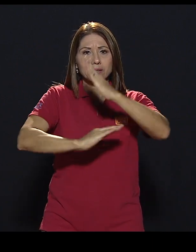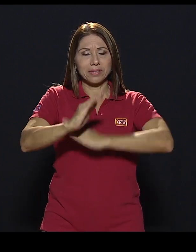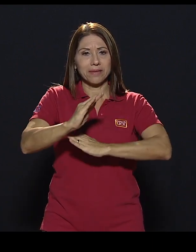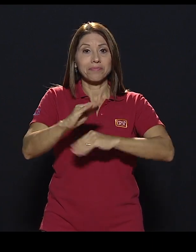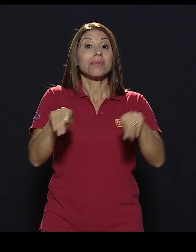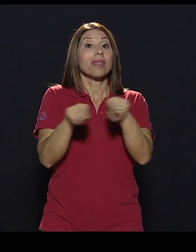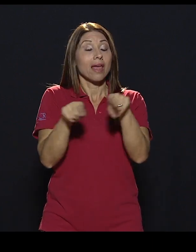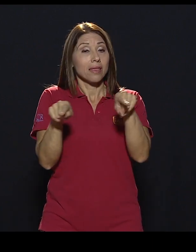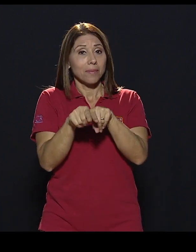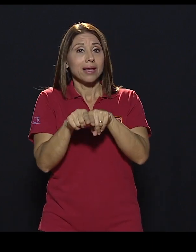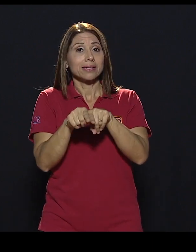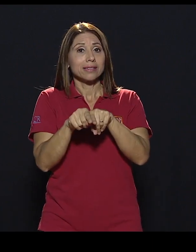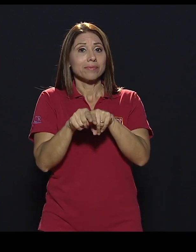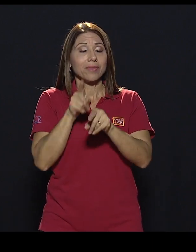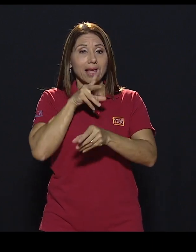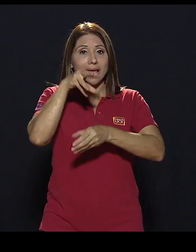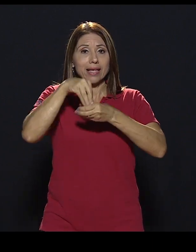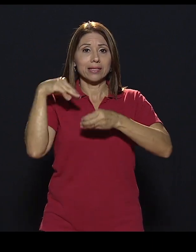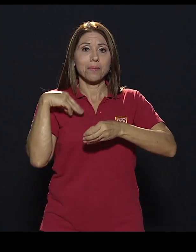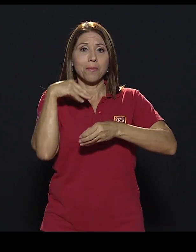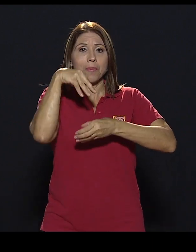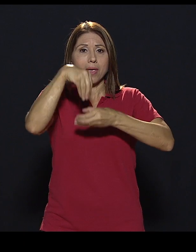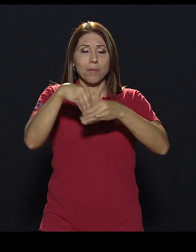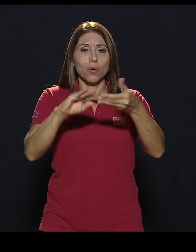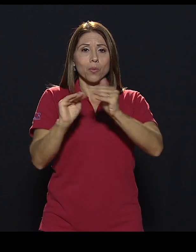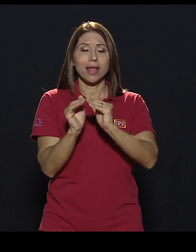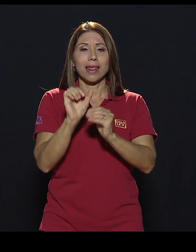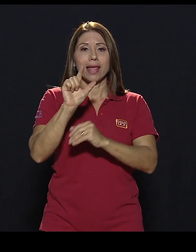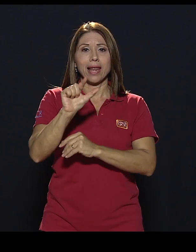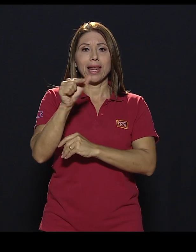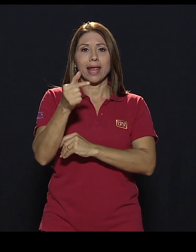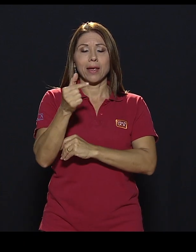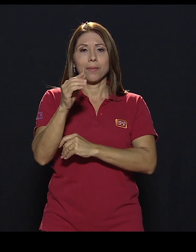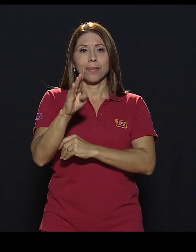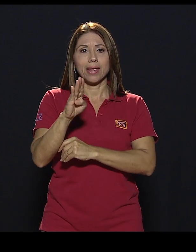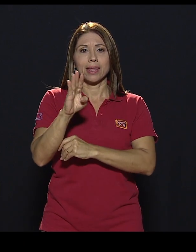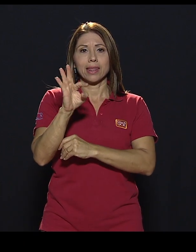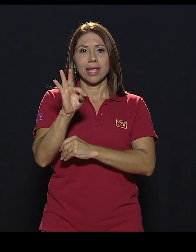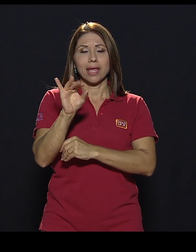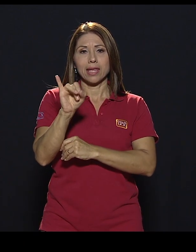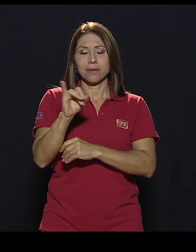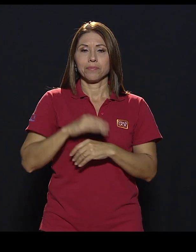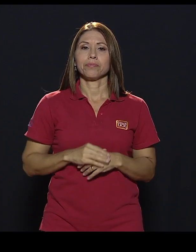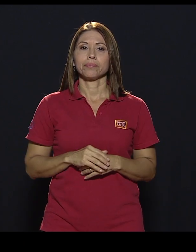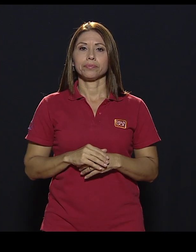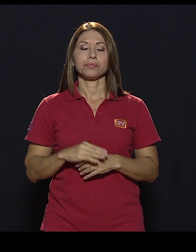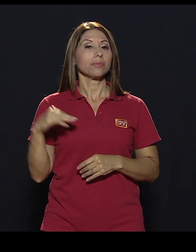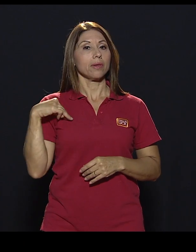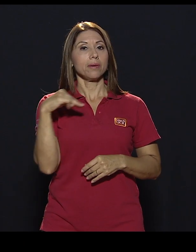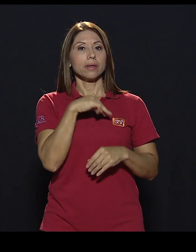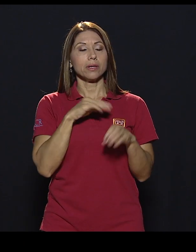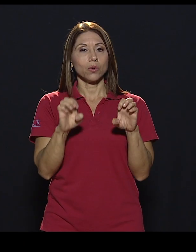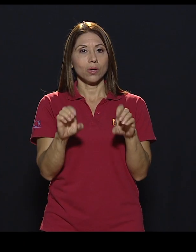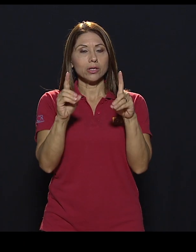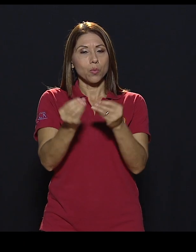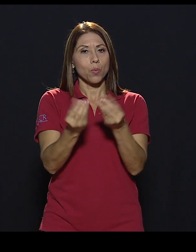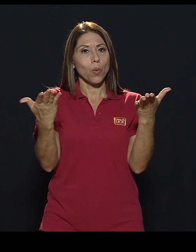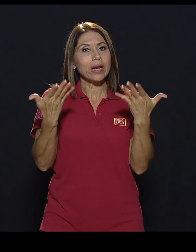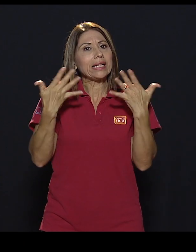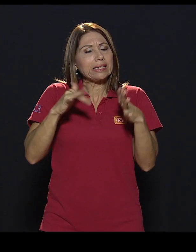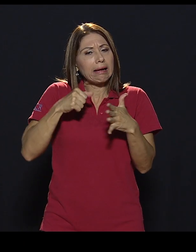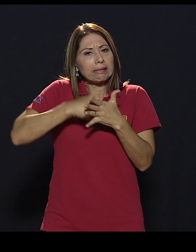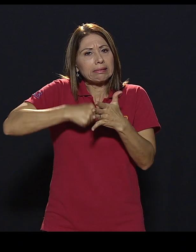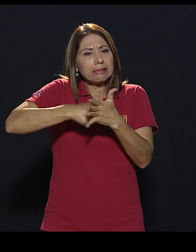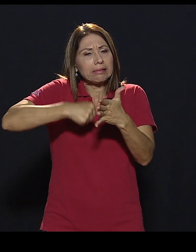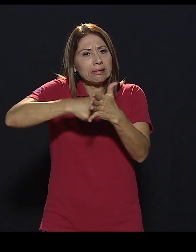discapacidad que además es miembro de la comunidad LGBTI. En el Ministerio de Educación Pública se han hecho